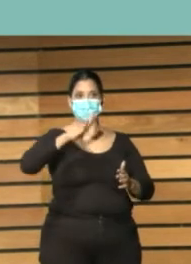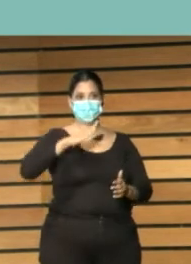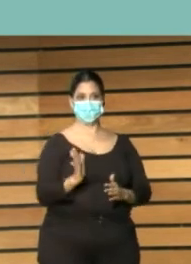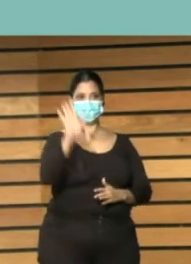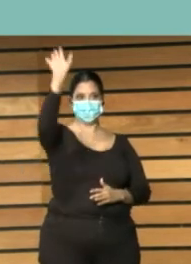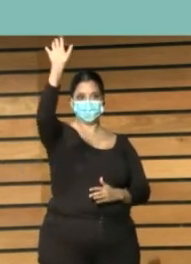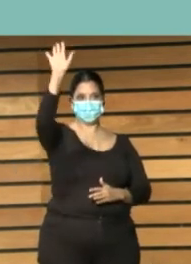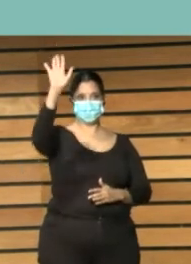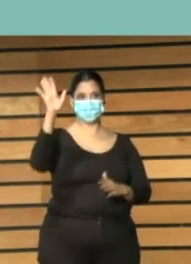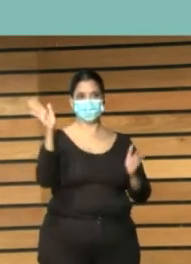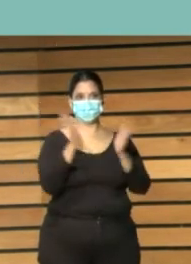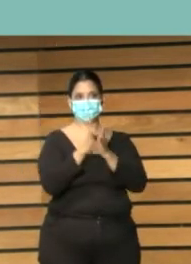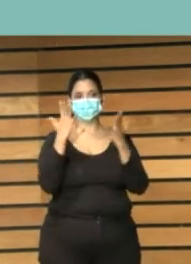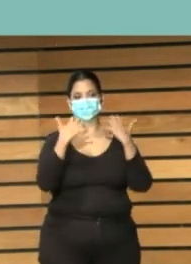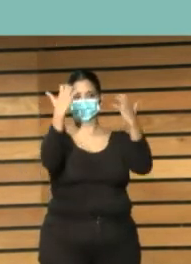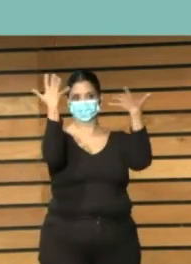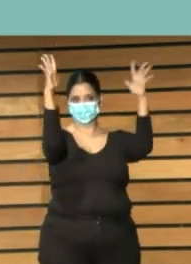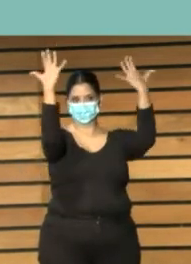bueno